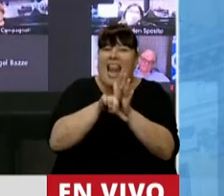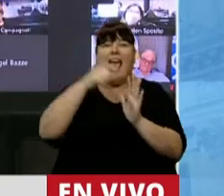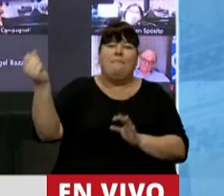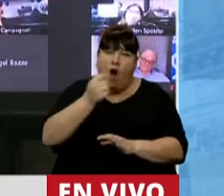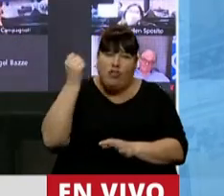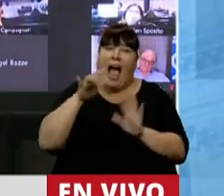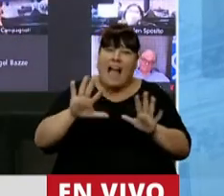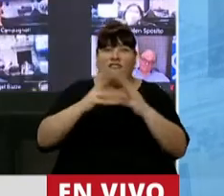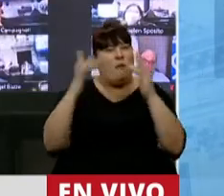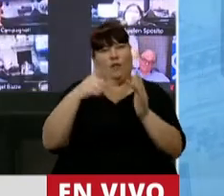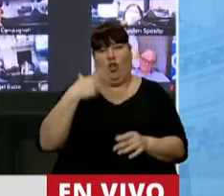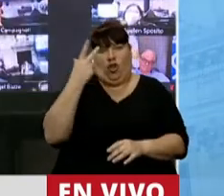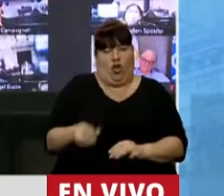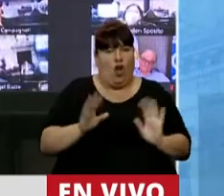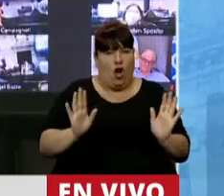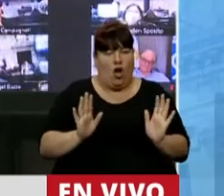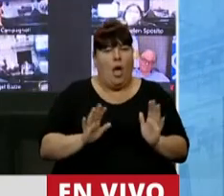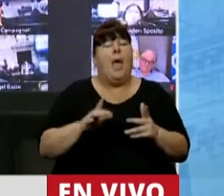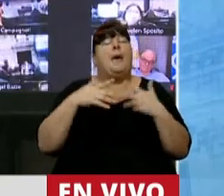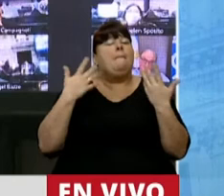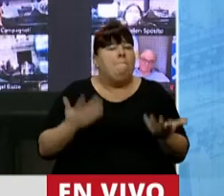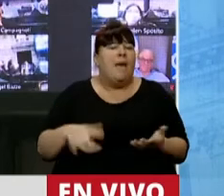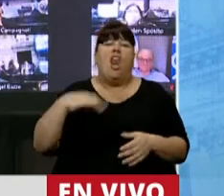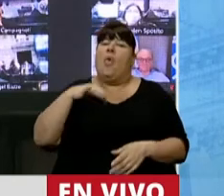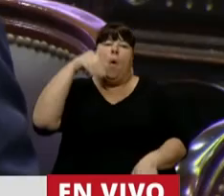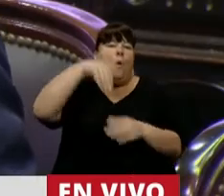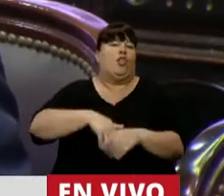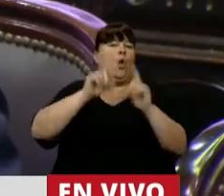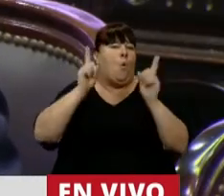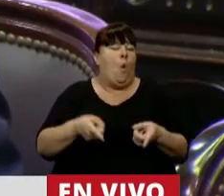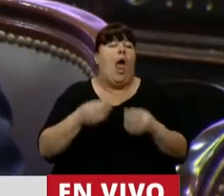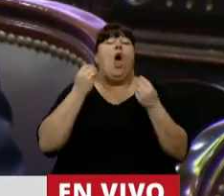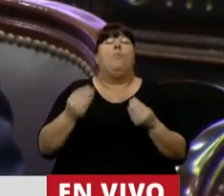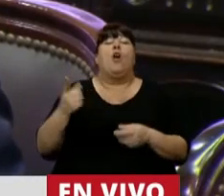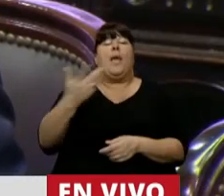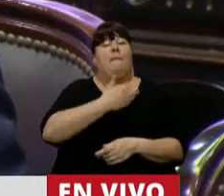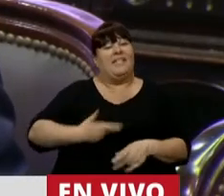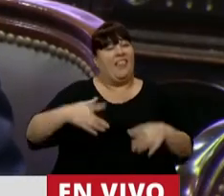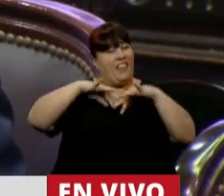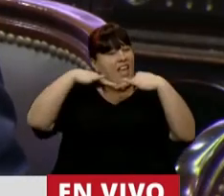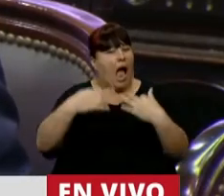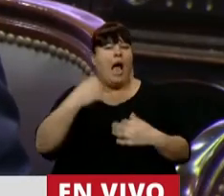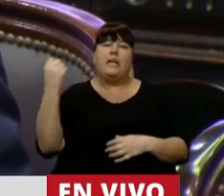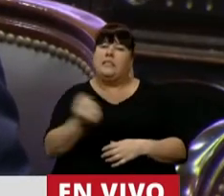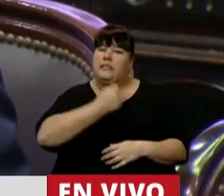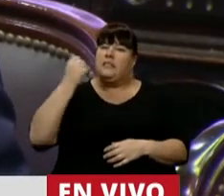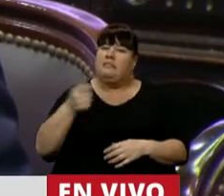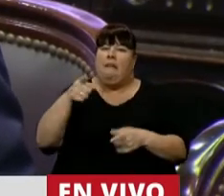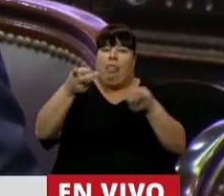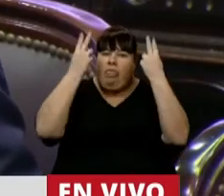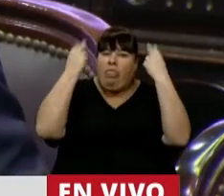importantes bajo este mecanismo. Pero tuvimos que votar porque el presidente de la Cámara sigue de manera